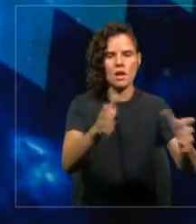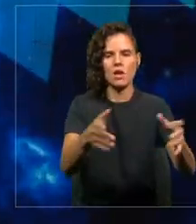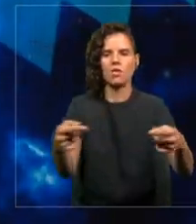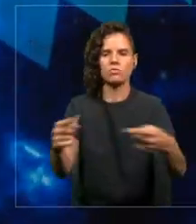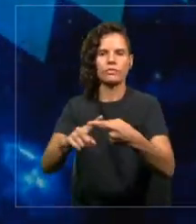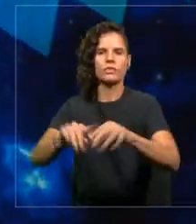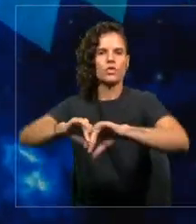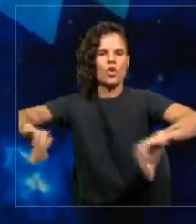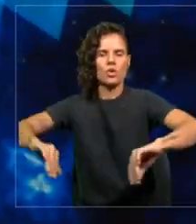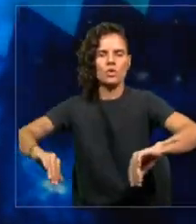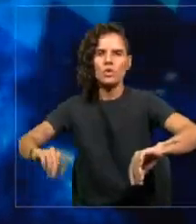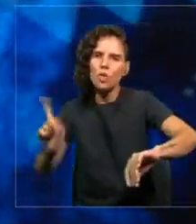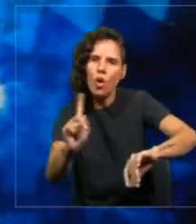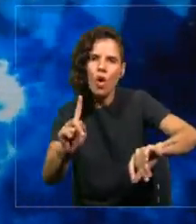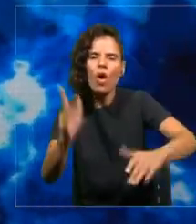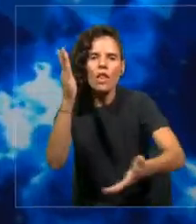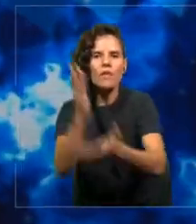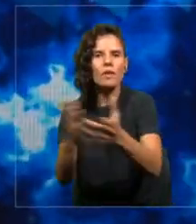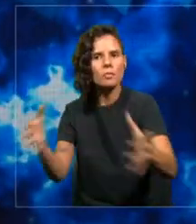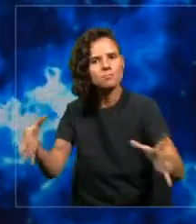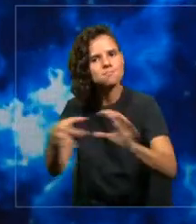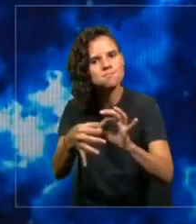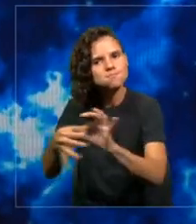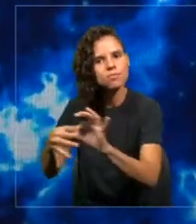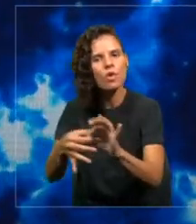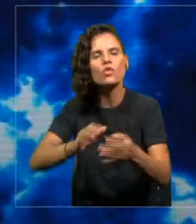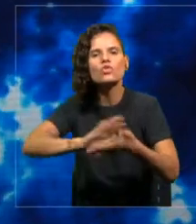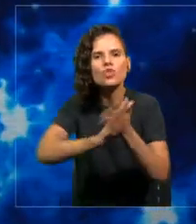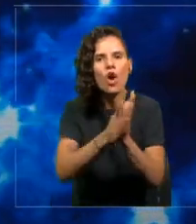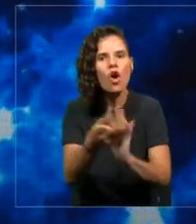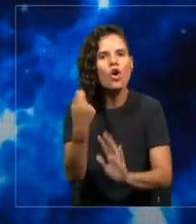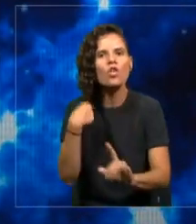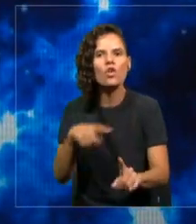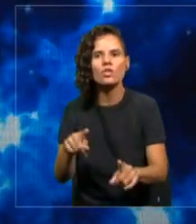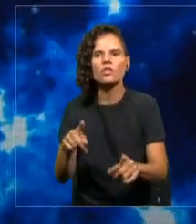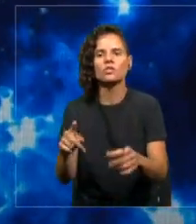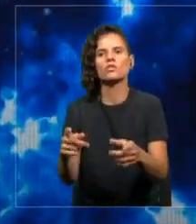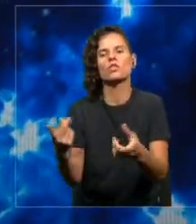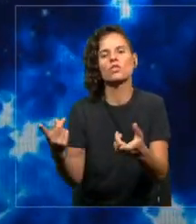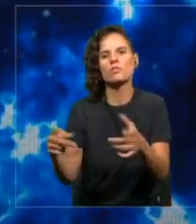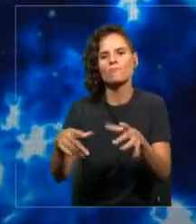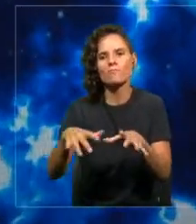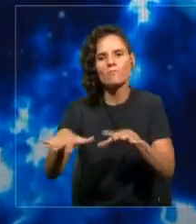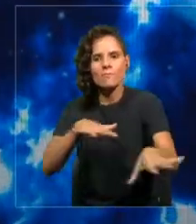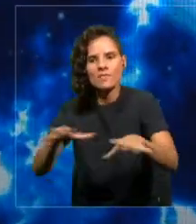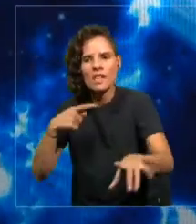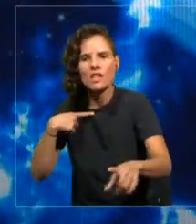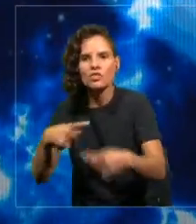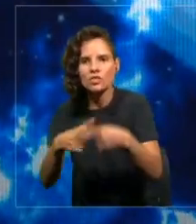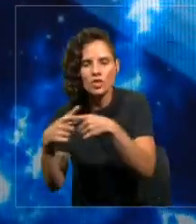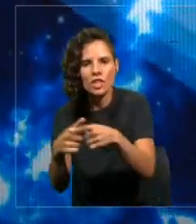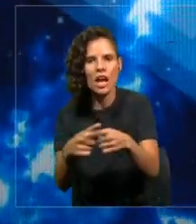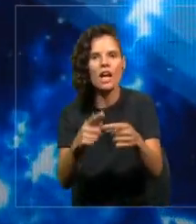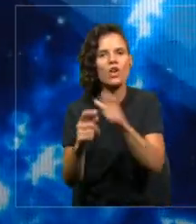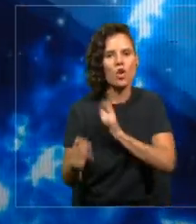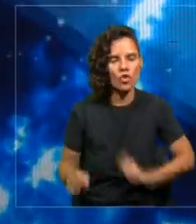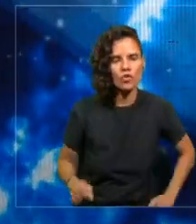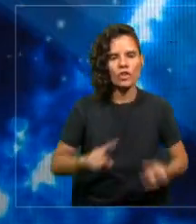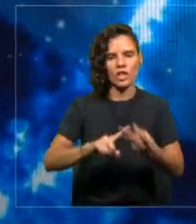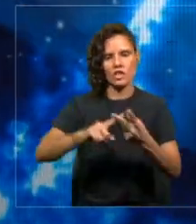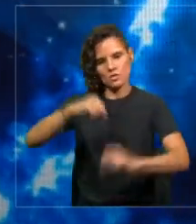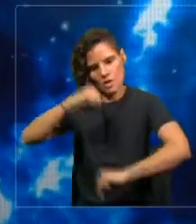colaborar todos los actores sociales, gobierno, empresas, sector